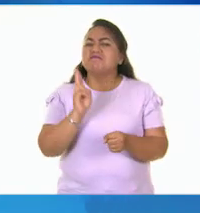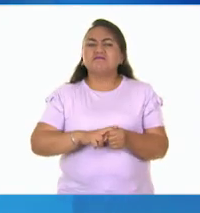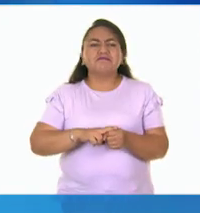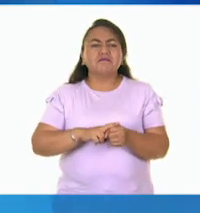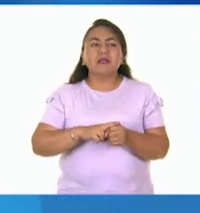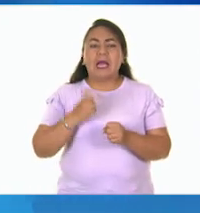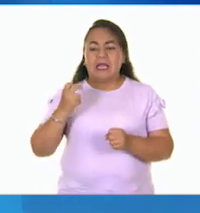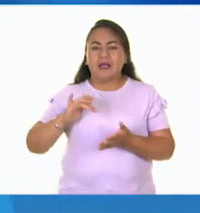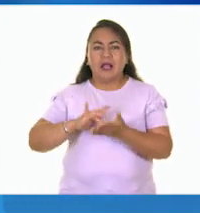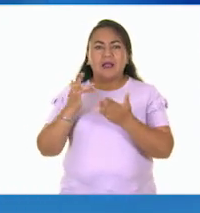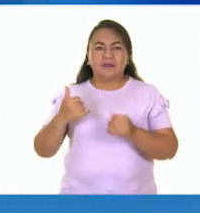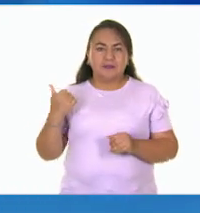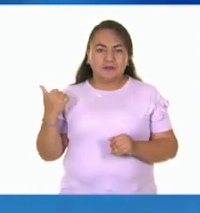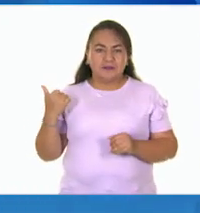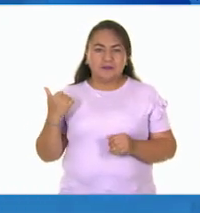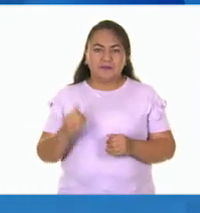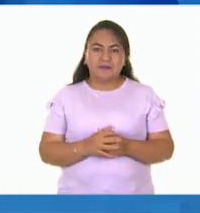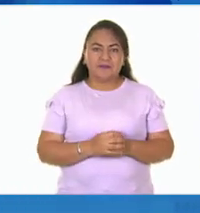con esta técnica.